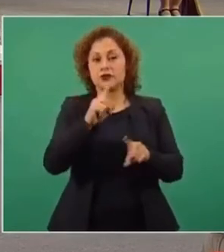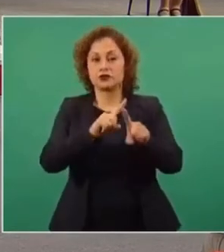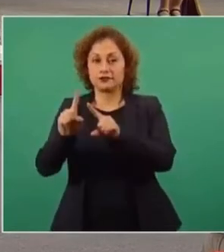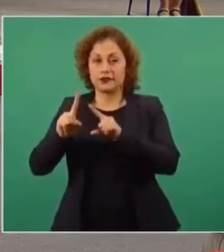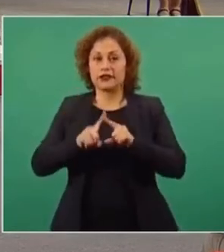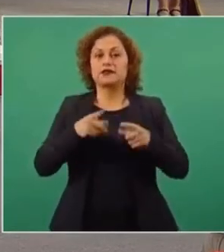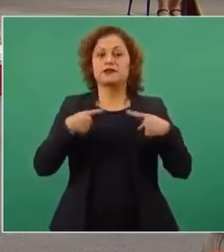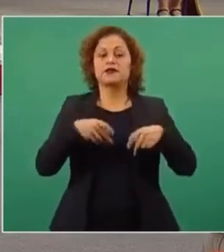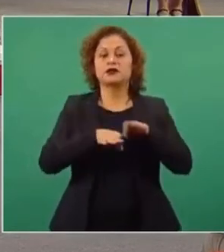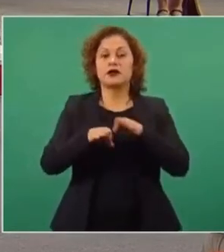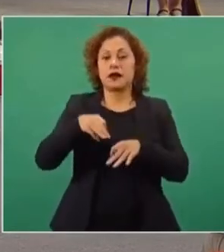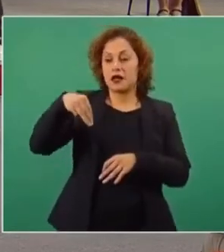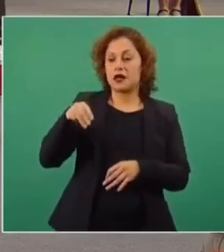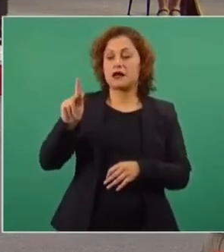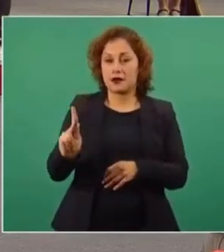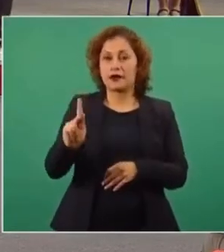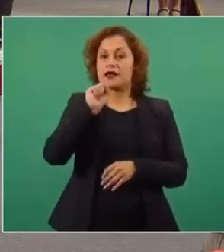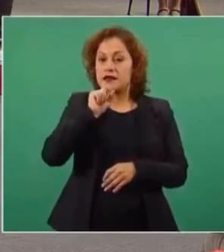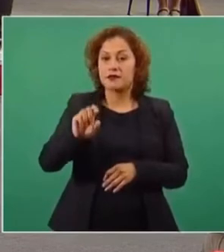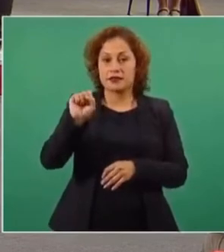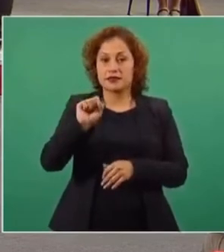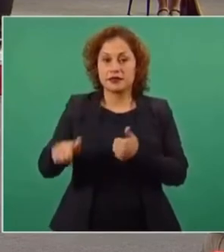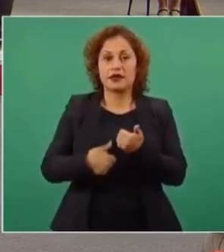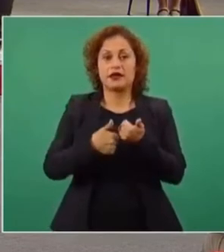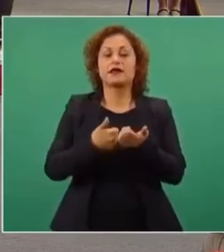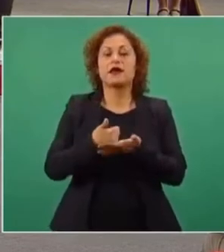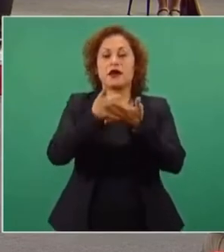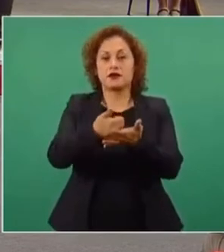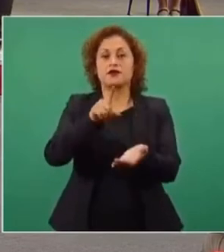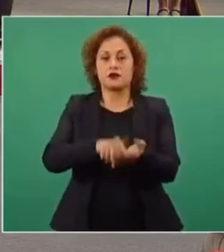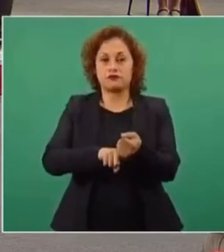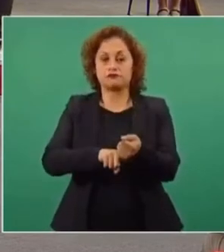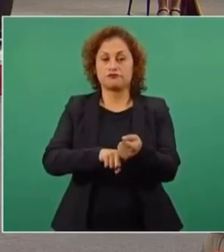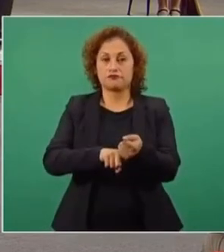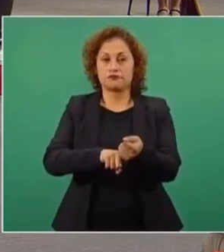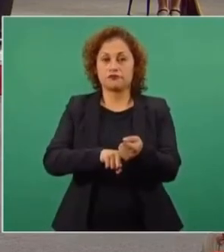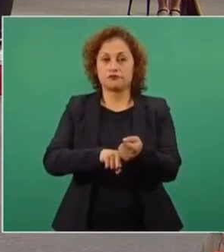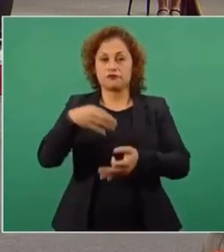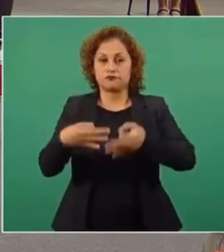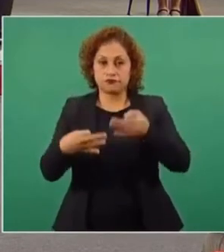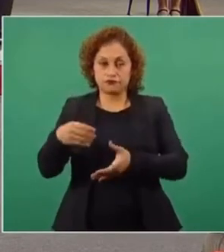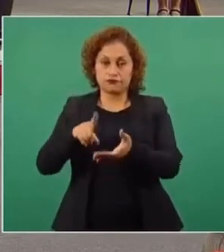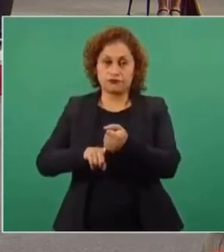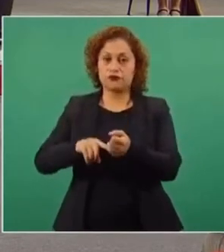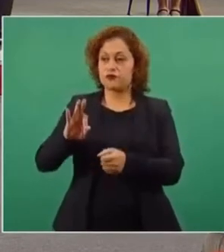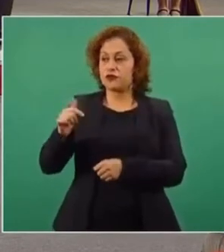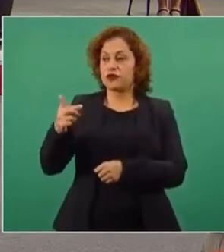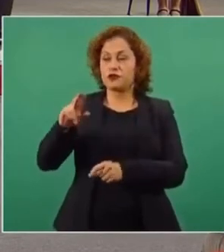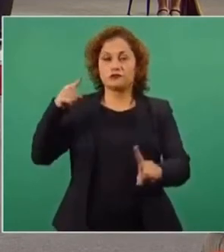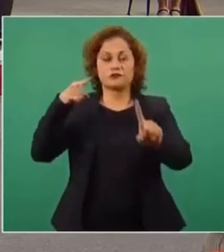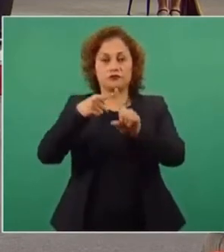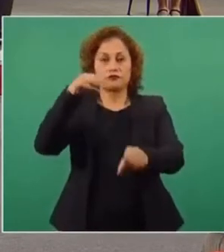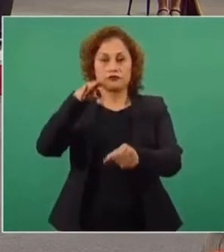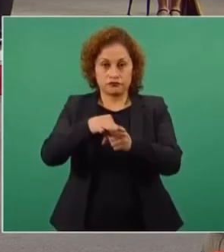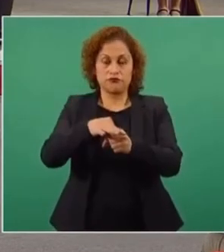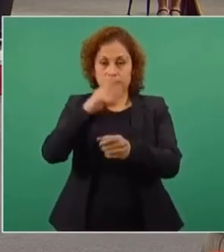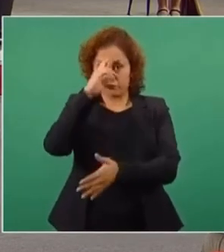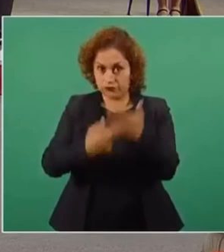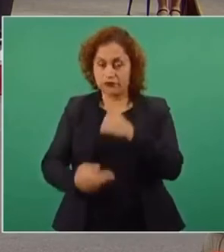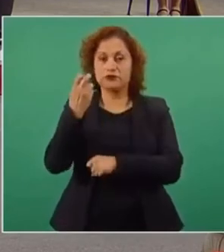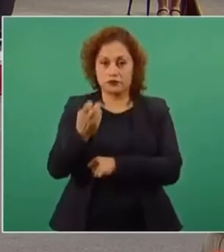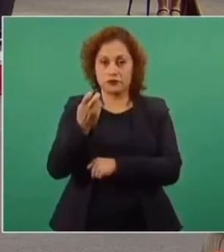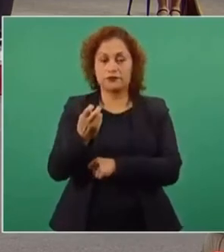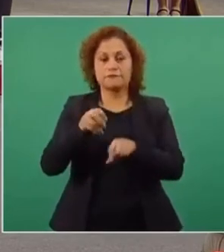Ministerio Público y a 60 auxiliares de la función ministerial de la Fiscalía de Delitos Electorales. Asimismo,